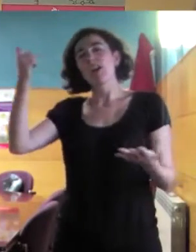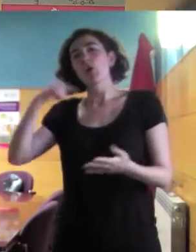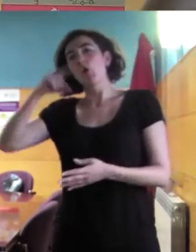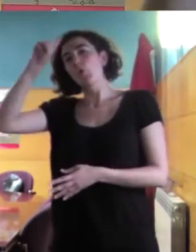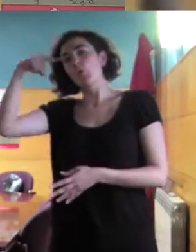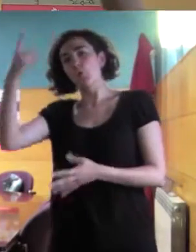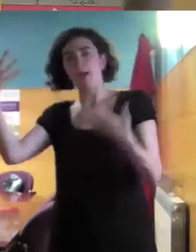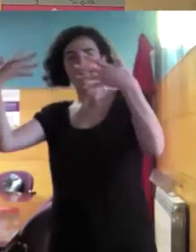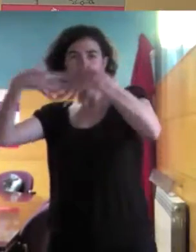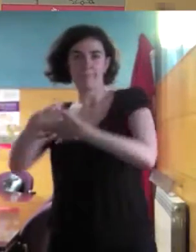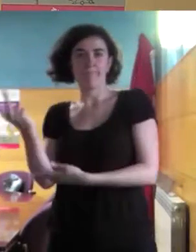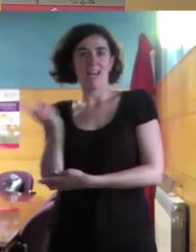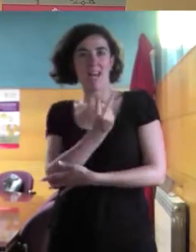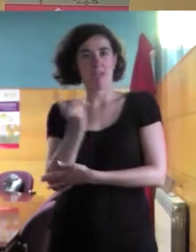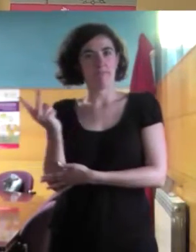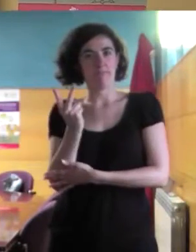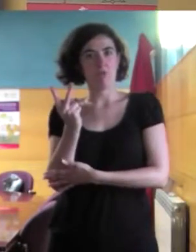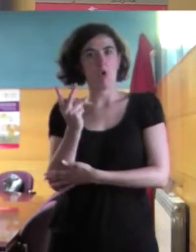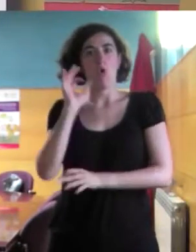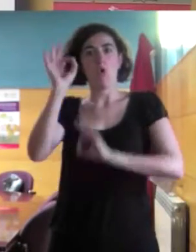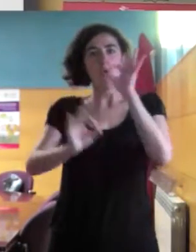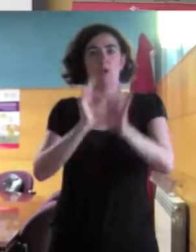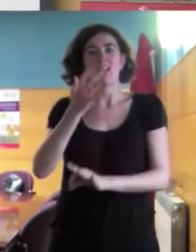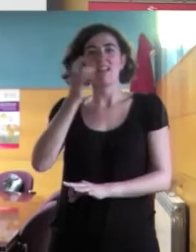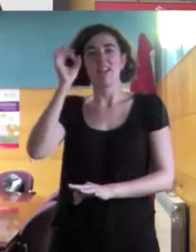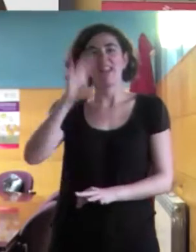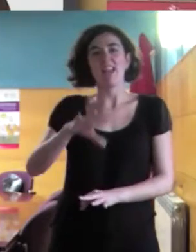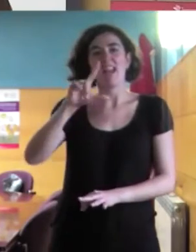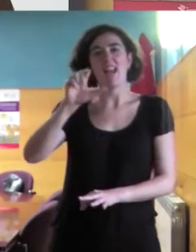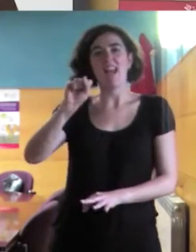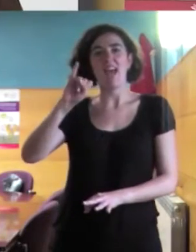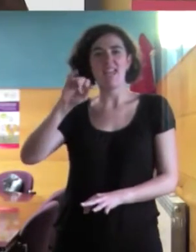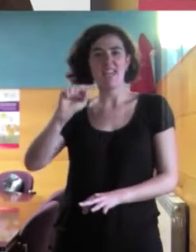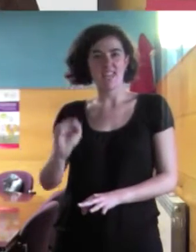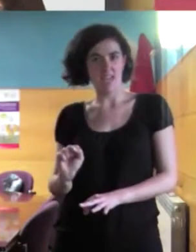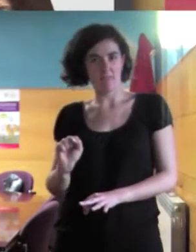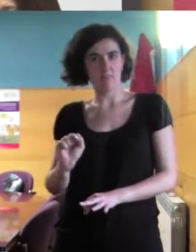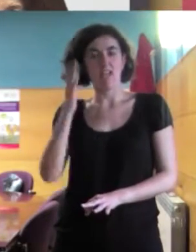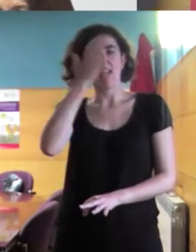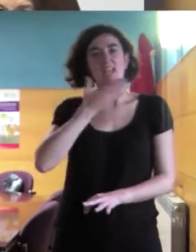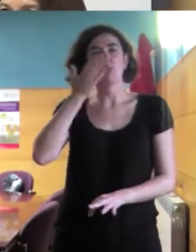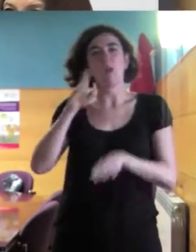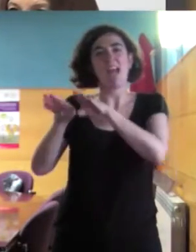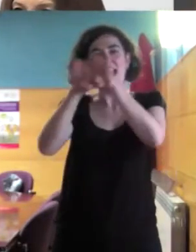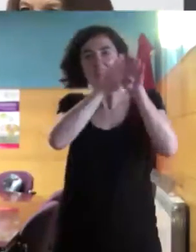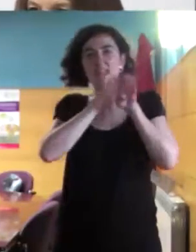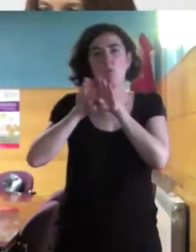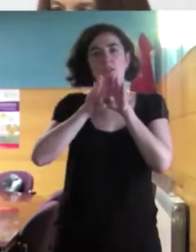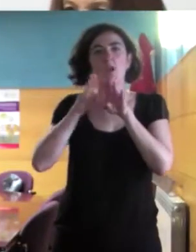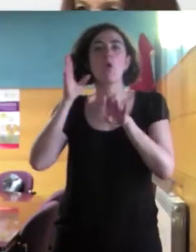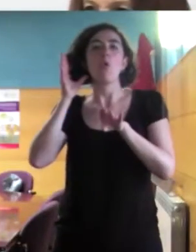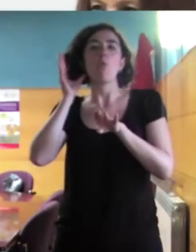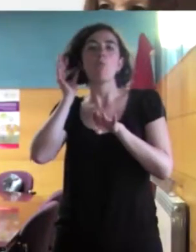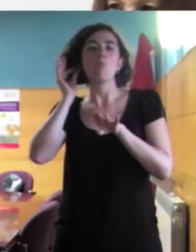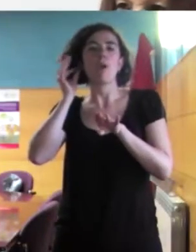organizado por LAIA, Escuela para la Igualdad y el Empoderamiento de las Mujeres